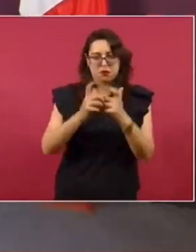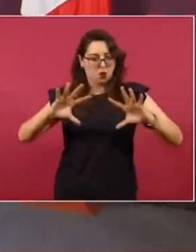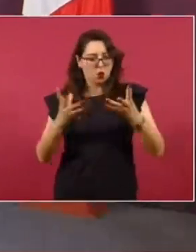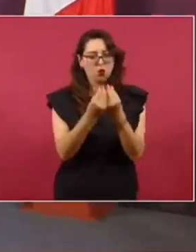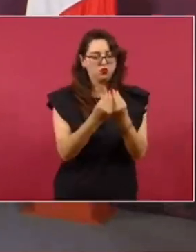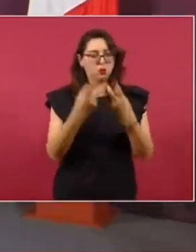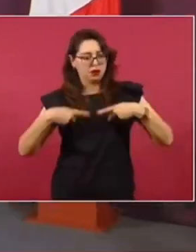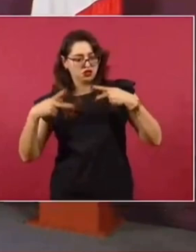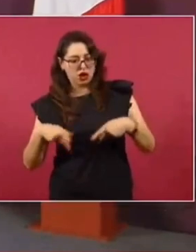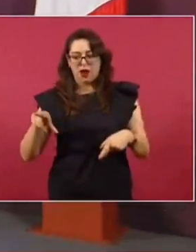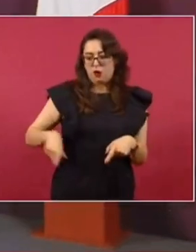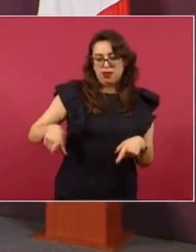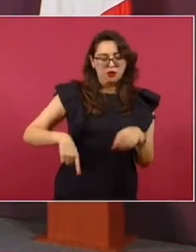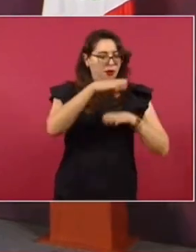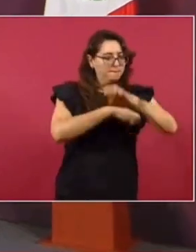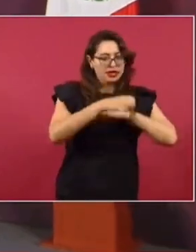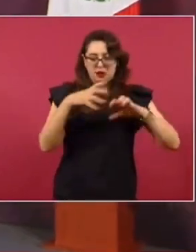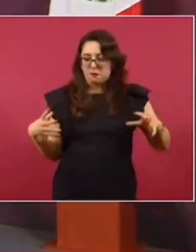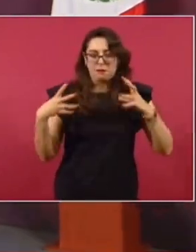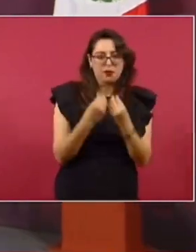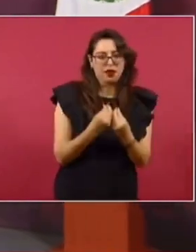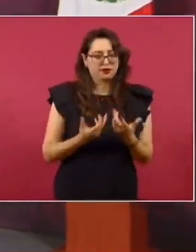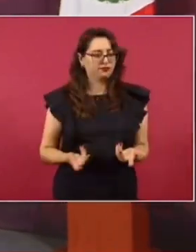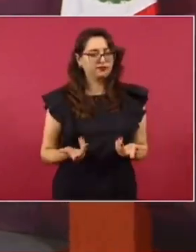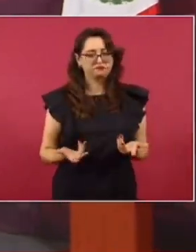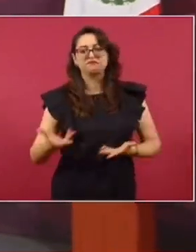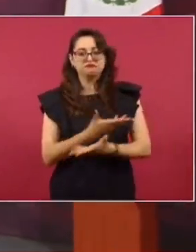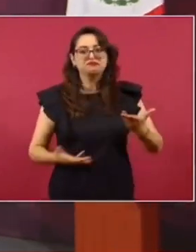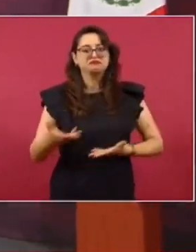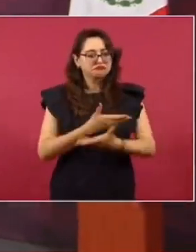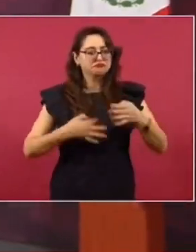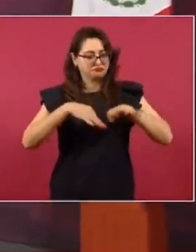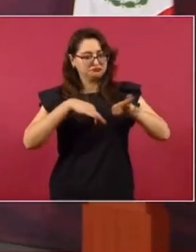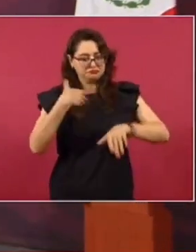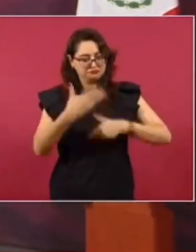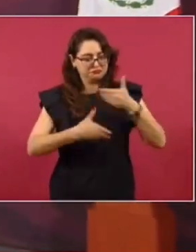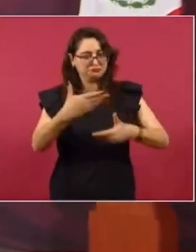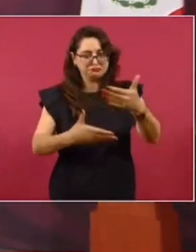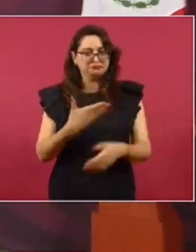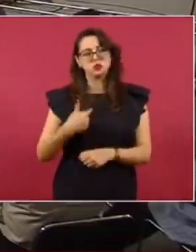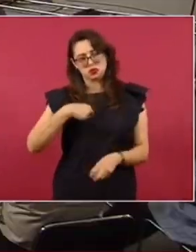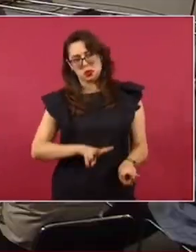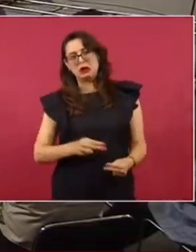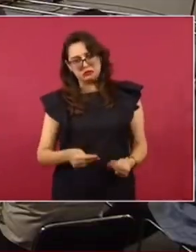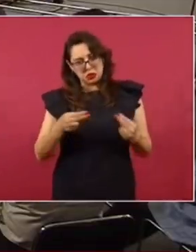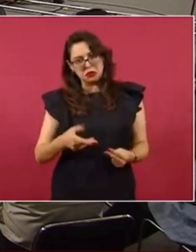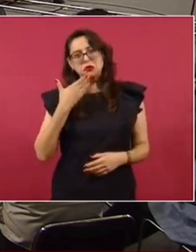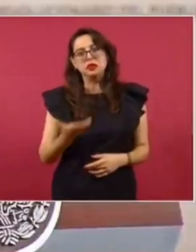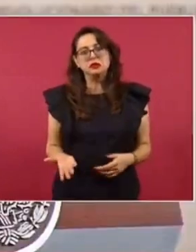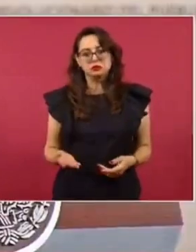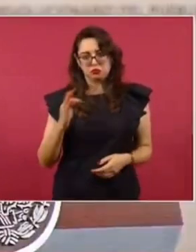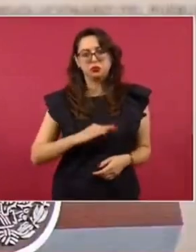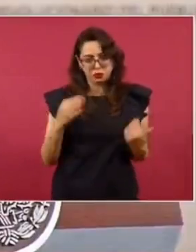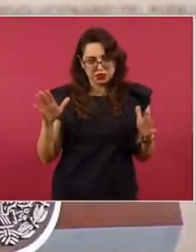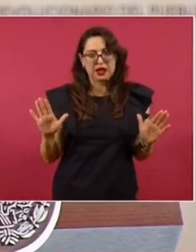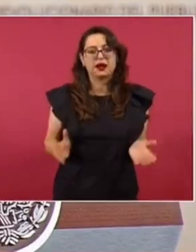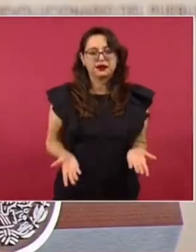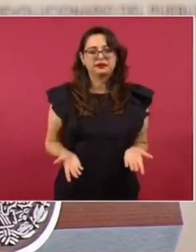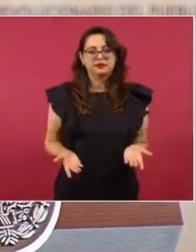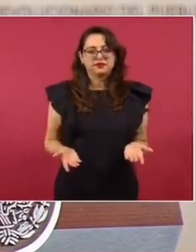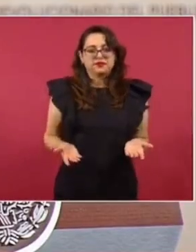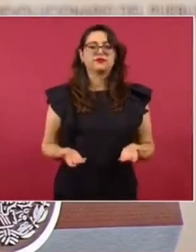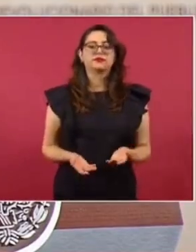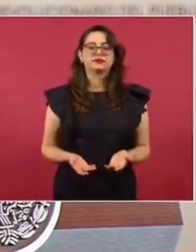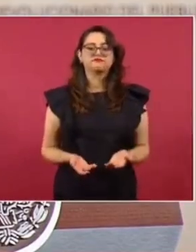se tuviese mayoría. Y no hay pierde, porque es un negocio redondo. Pero, ¿por qué